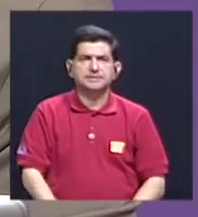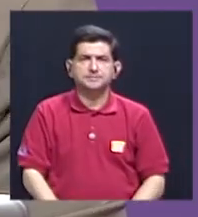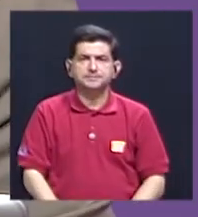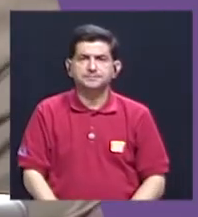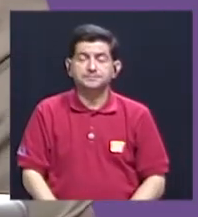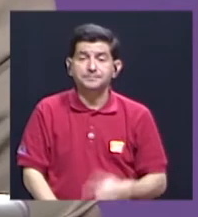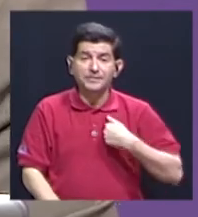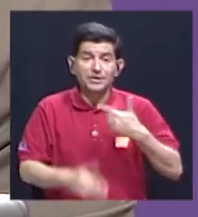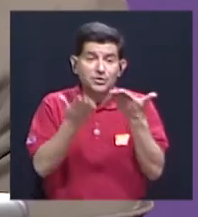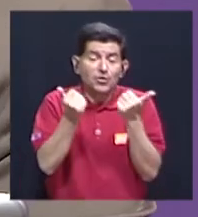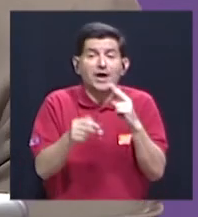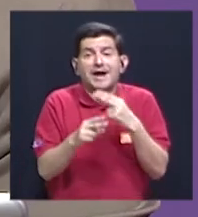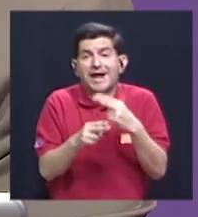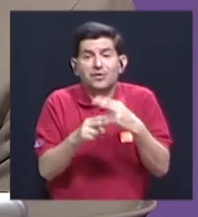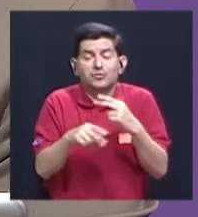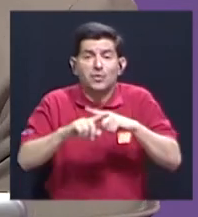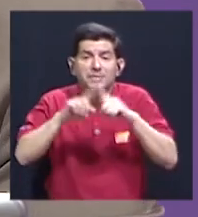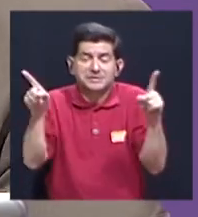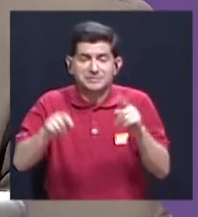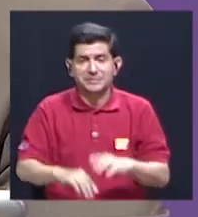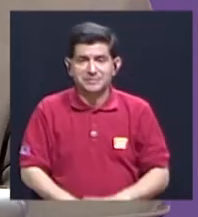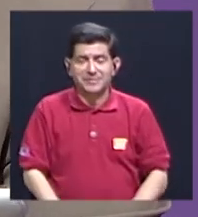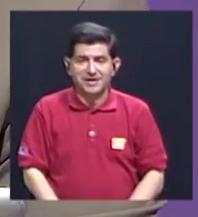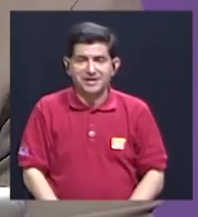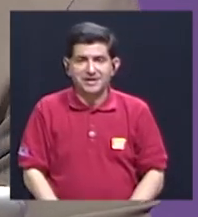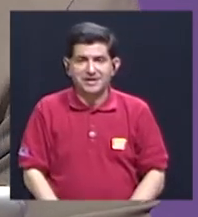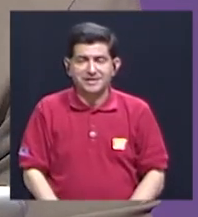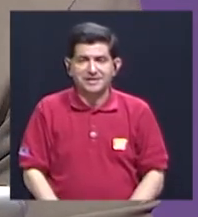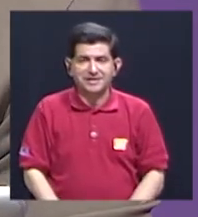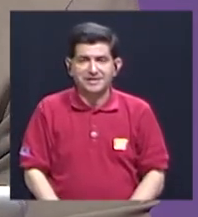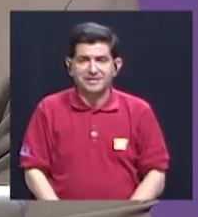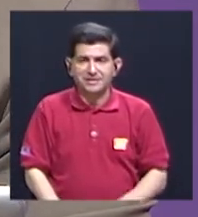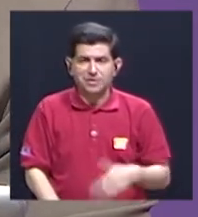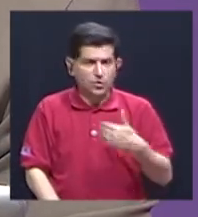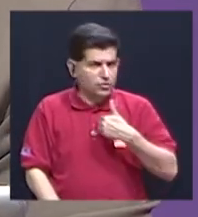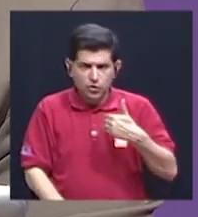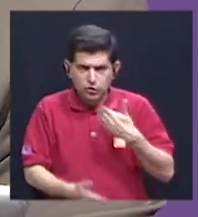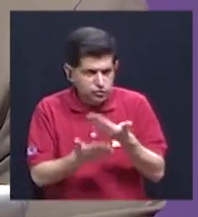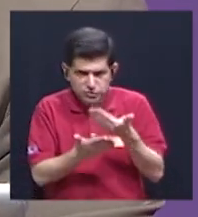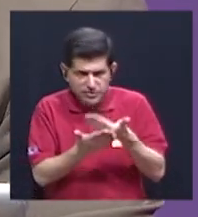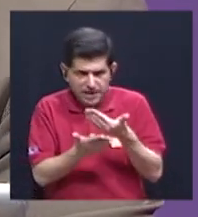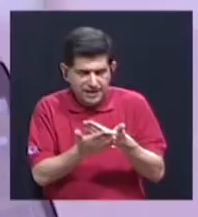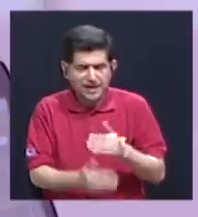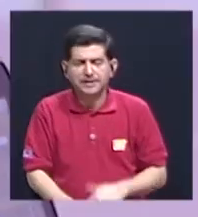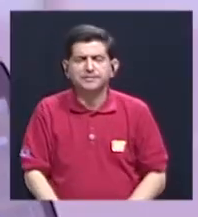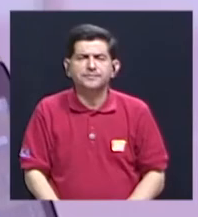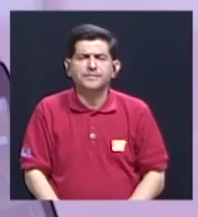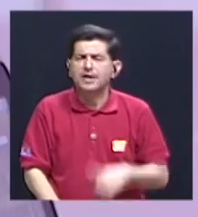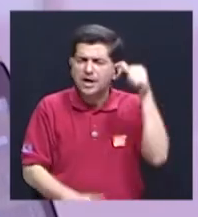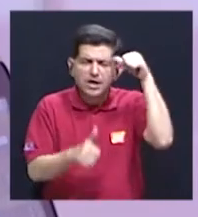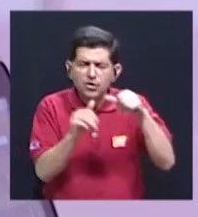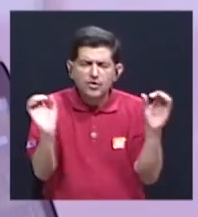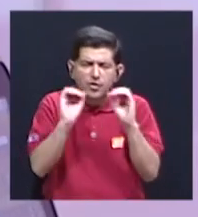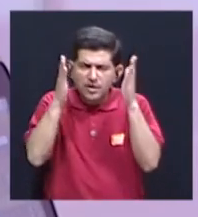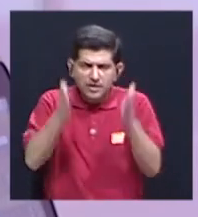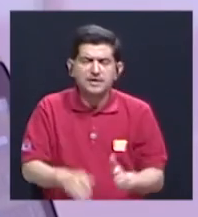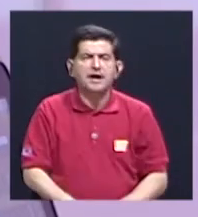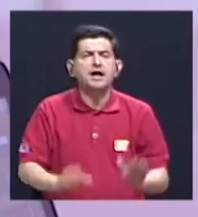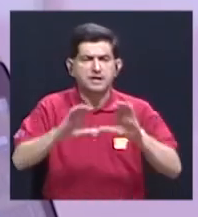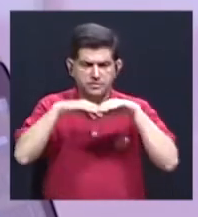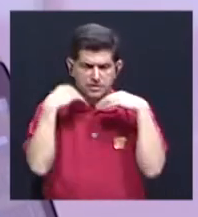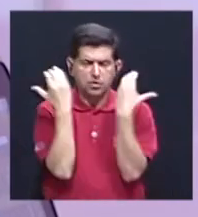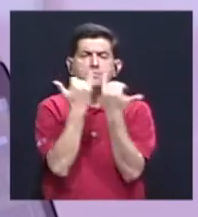Bueno, yo quería los nombres, doña Sonia, pero bueno, no pasa nada. ¿Todavía no los tienen confirmados? No, claro, claro. ¿Y no se acuerda de ninguno? La comisión está